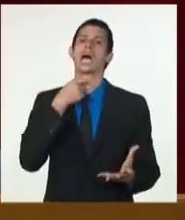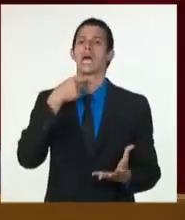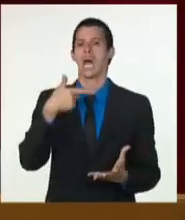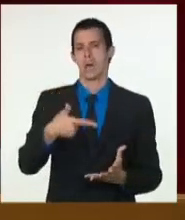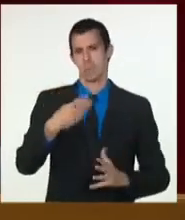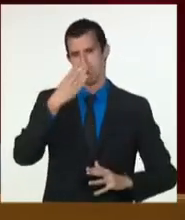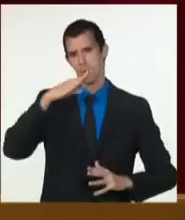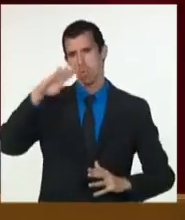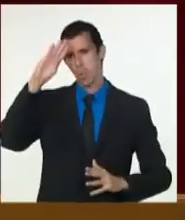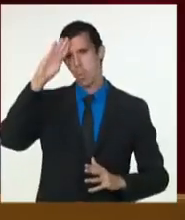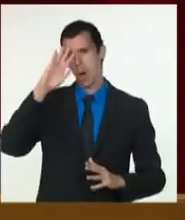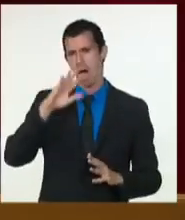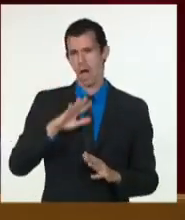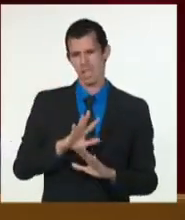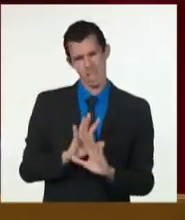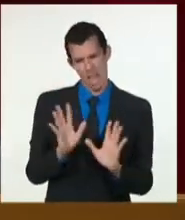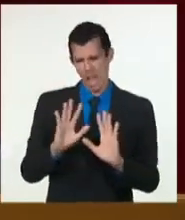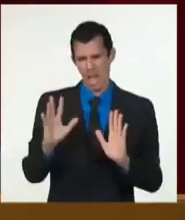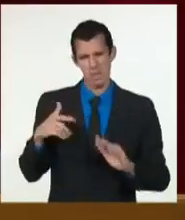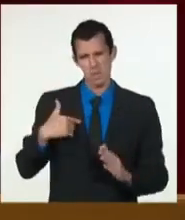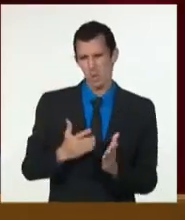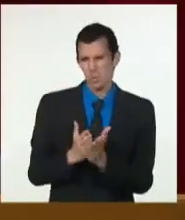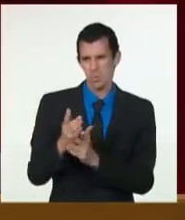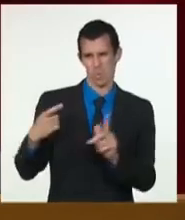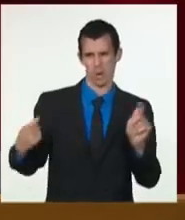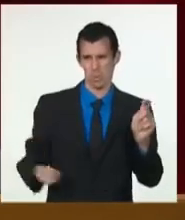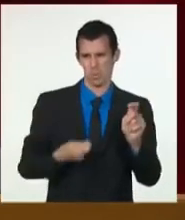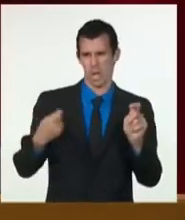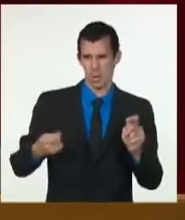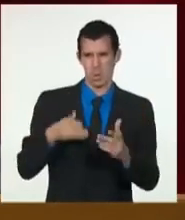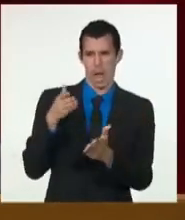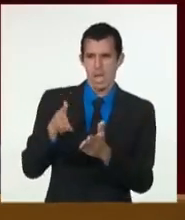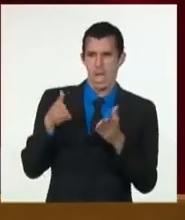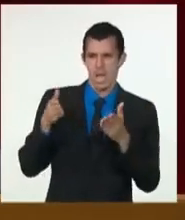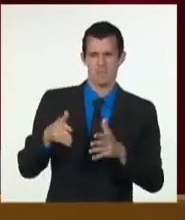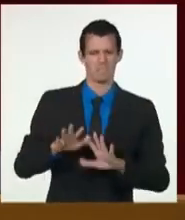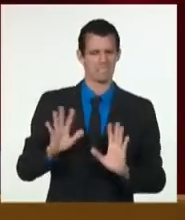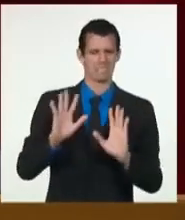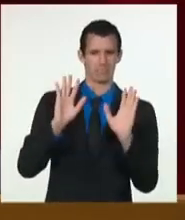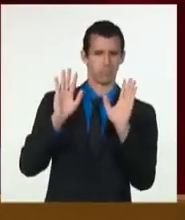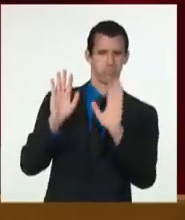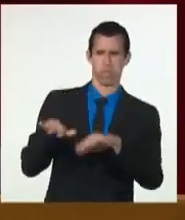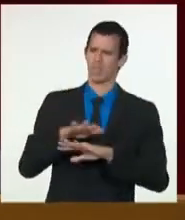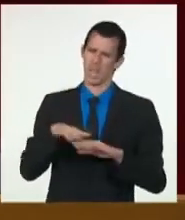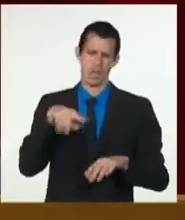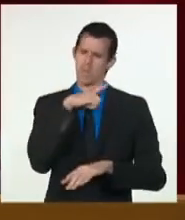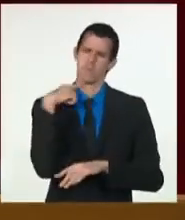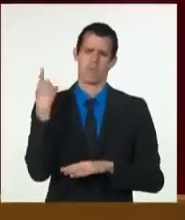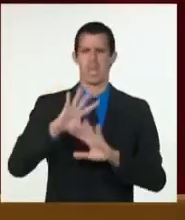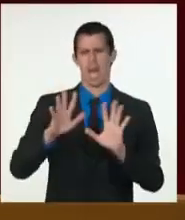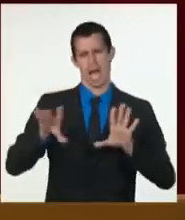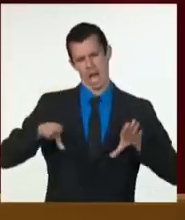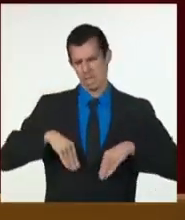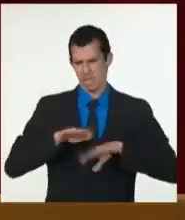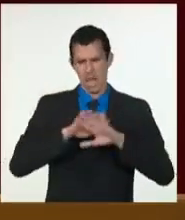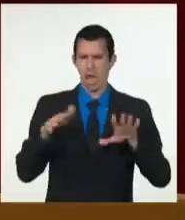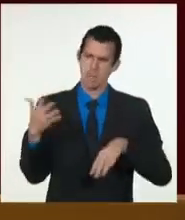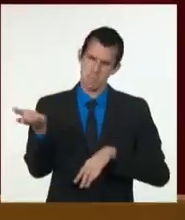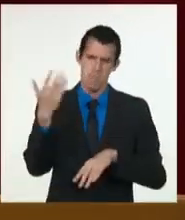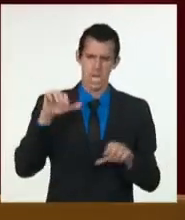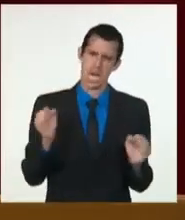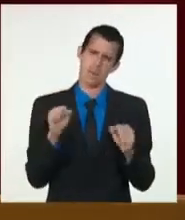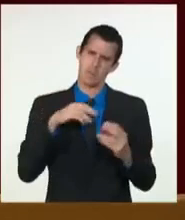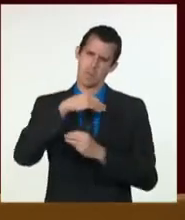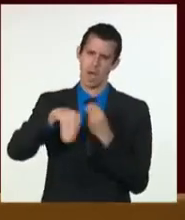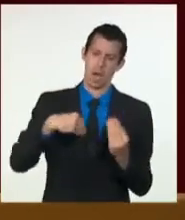global, renunciar a ese proyecto y sálvese quien pueda. Pero elegimos el camino más